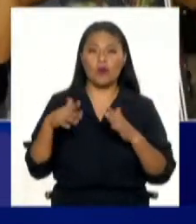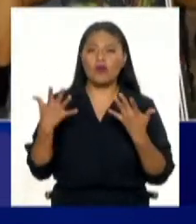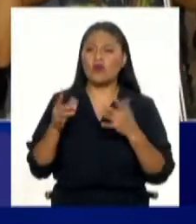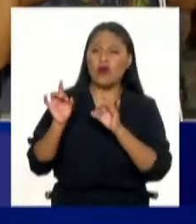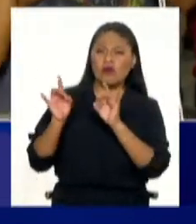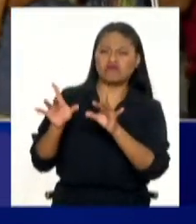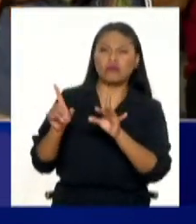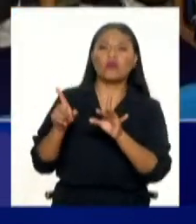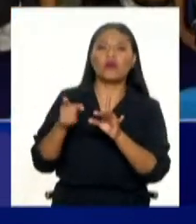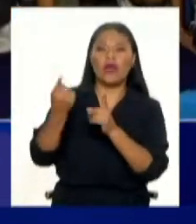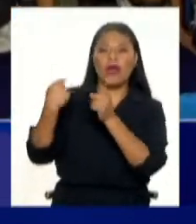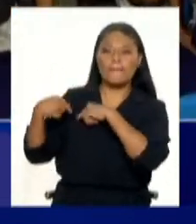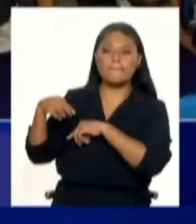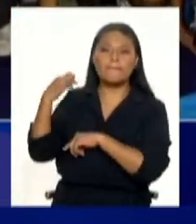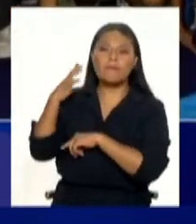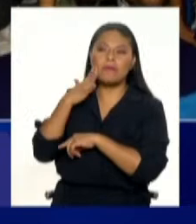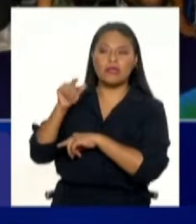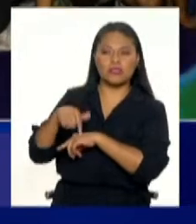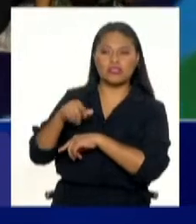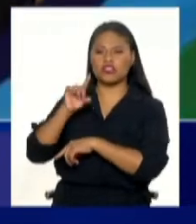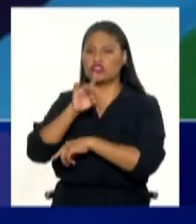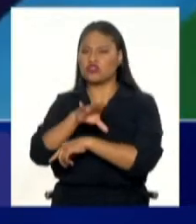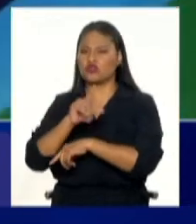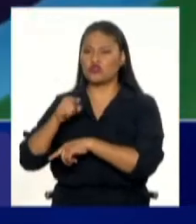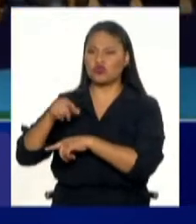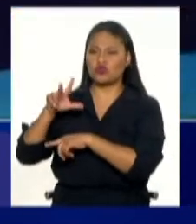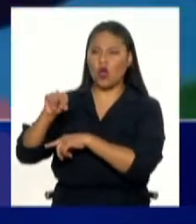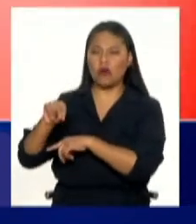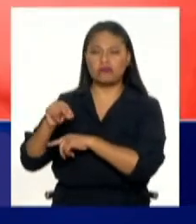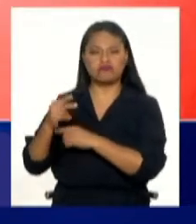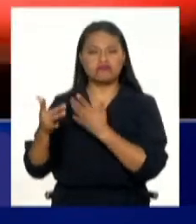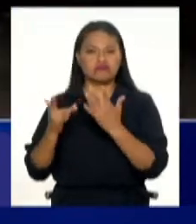propias casas hay un rechazo a estas personas, a esta comunidad?